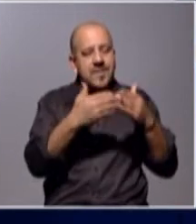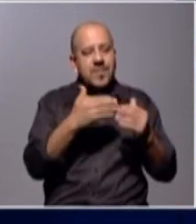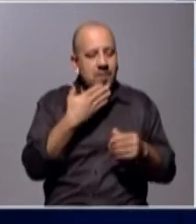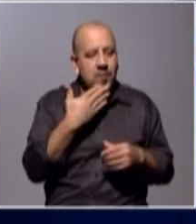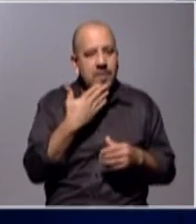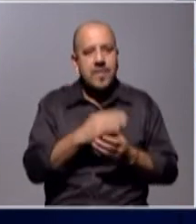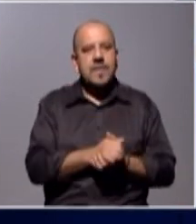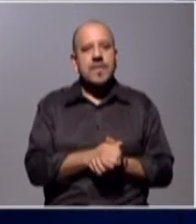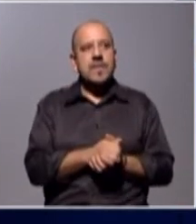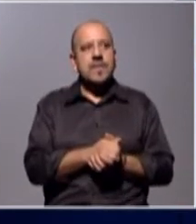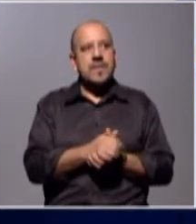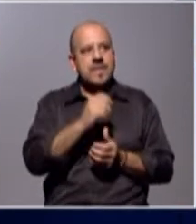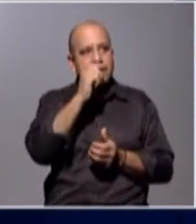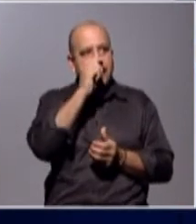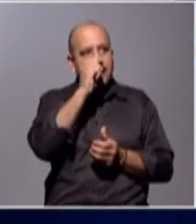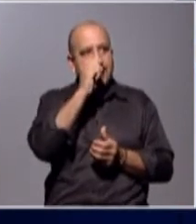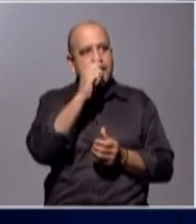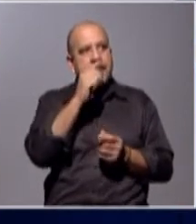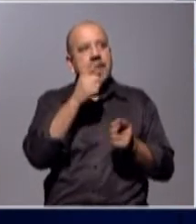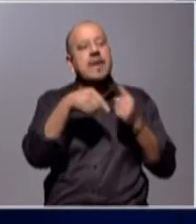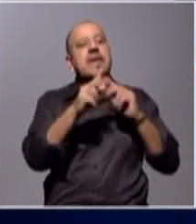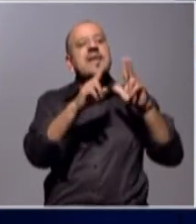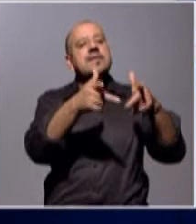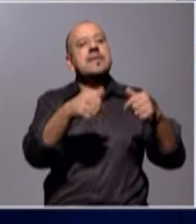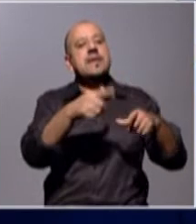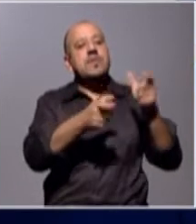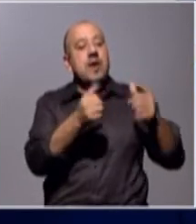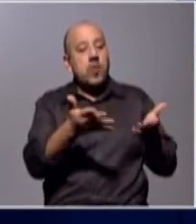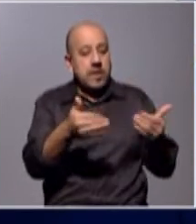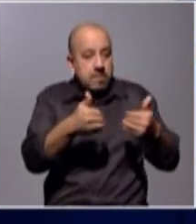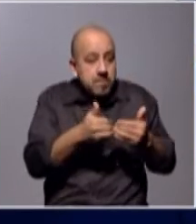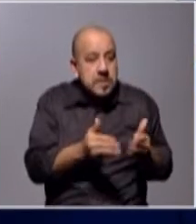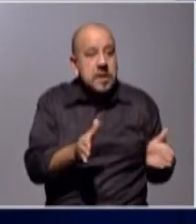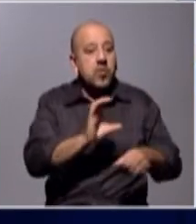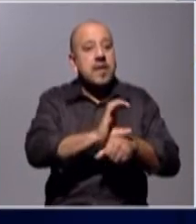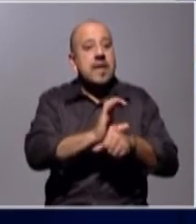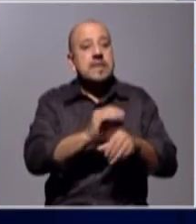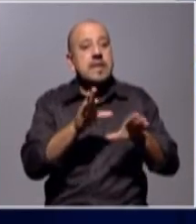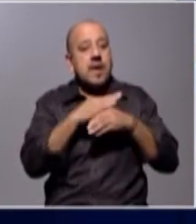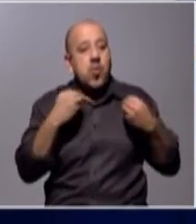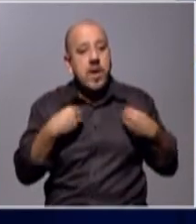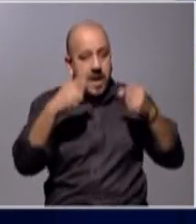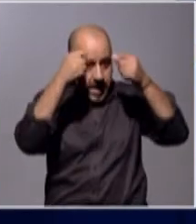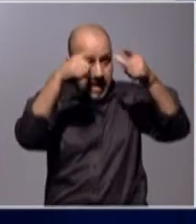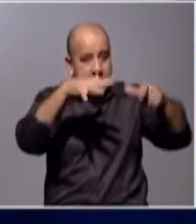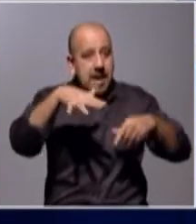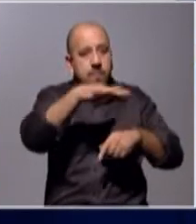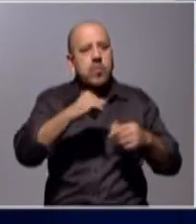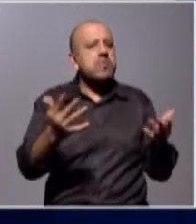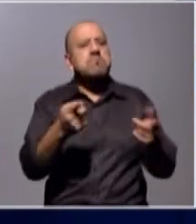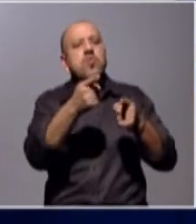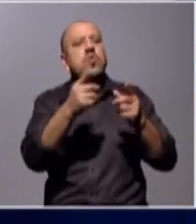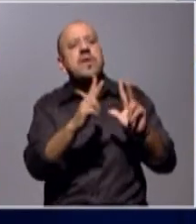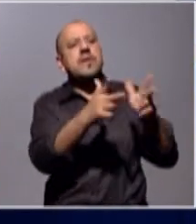dudas. Bueno, ¿qué consejo le das a la gente? Ahora que empezaron las clases en las escuelas rurales, para que no afloje,